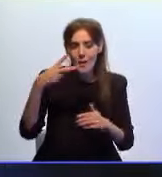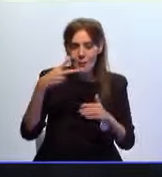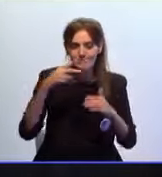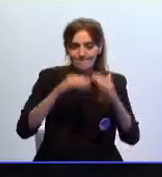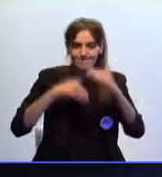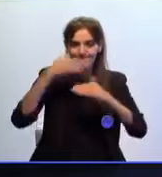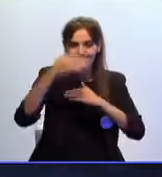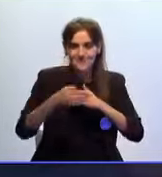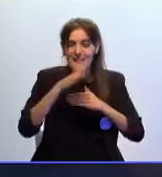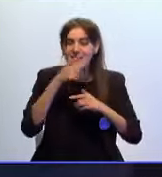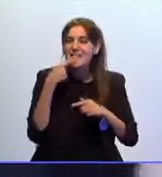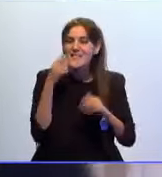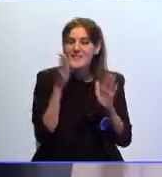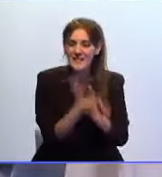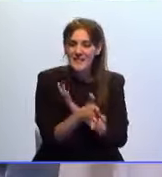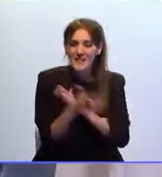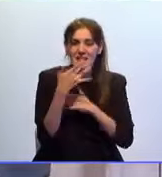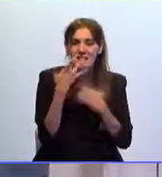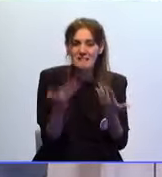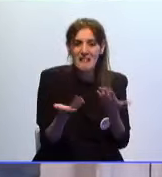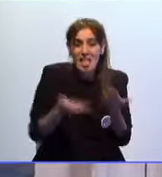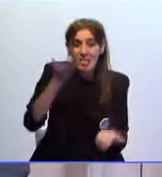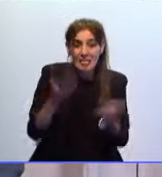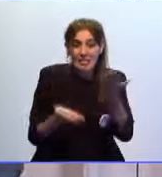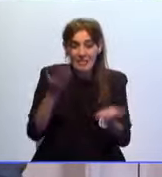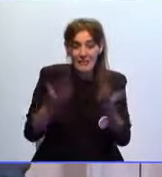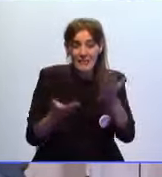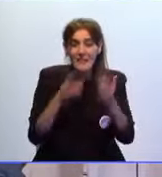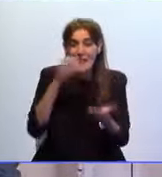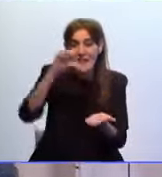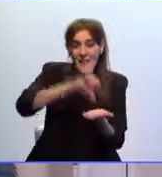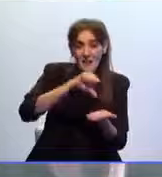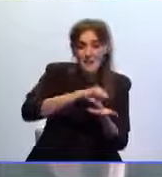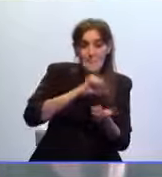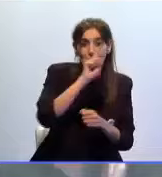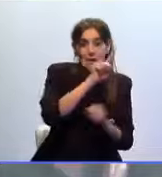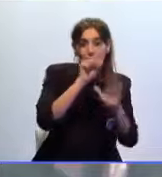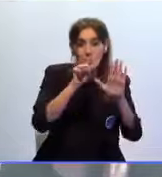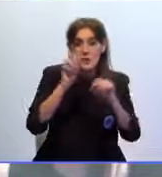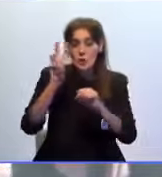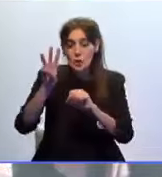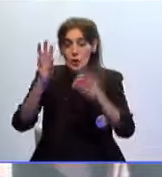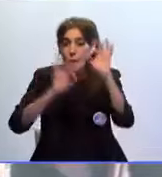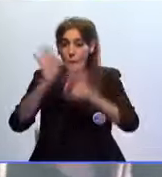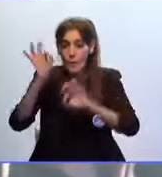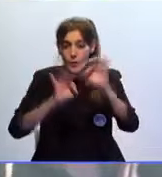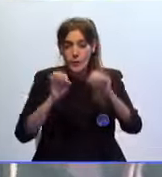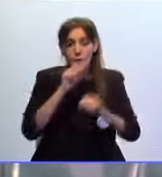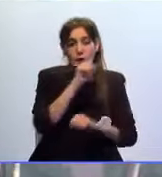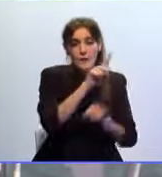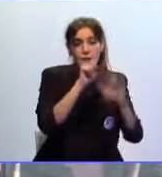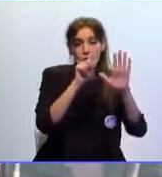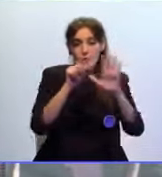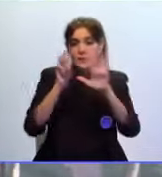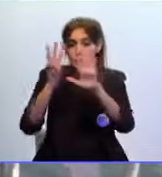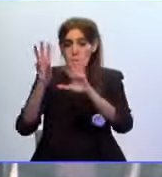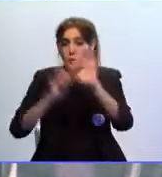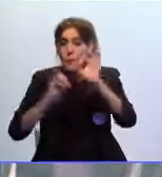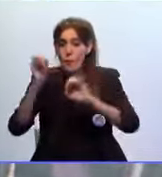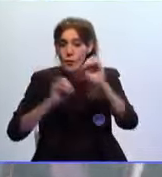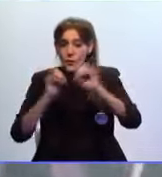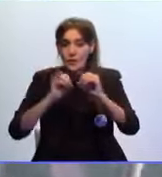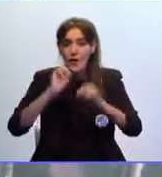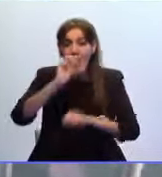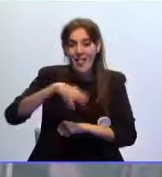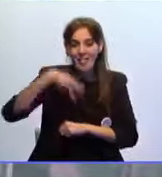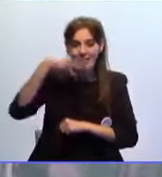Esto quiere decir que el diferencial a favor del centro ha pasado del 168% al 160% casi el